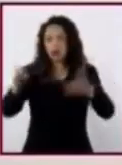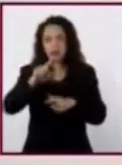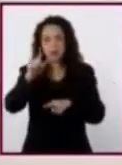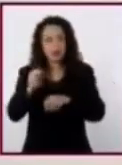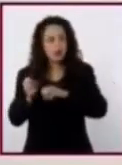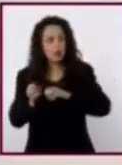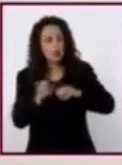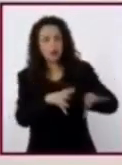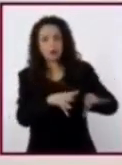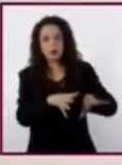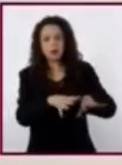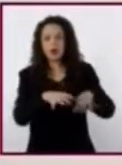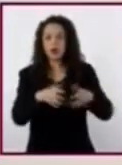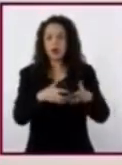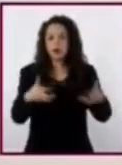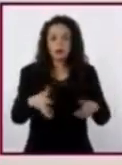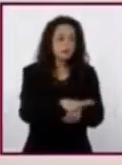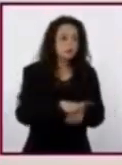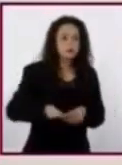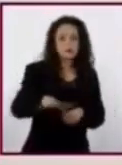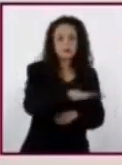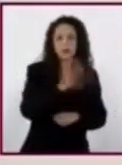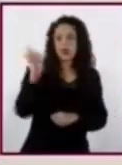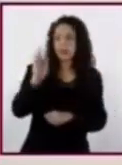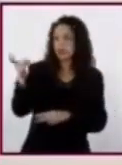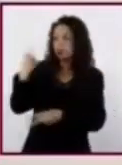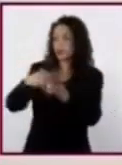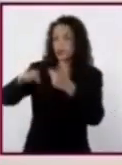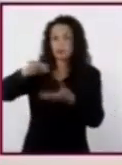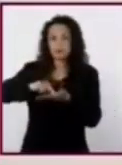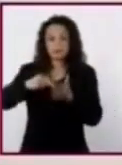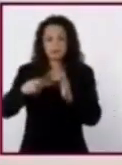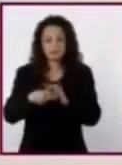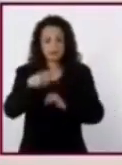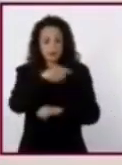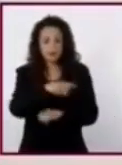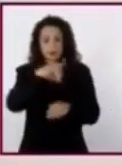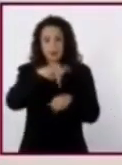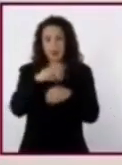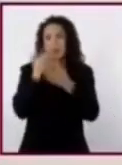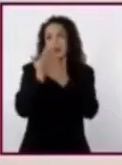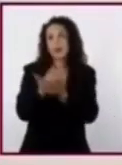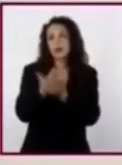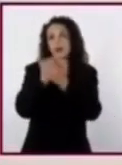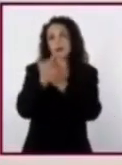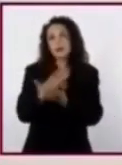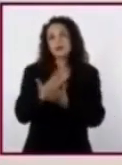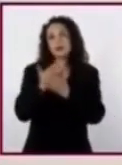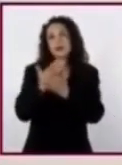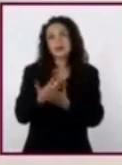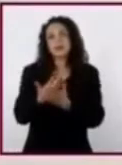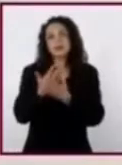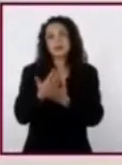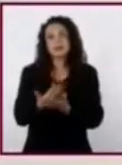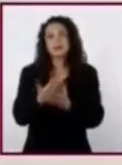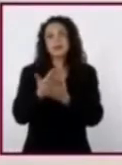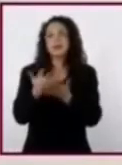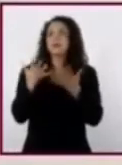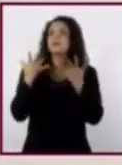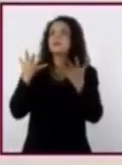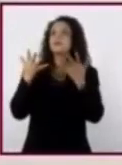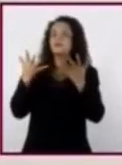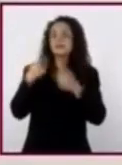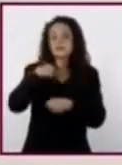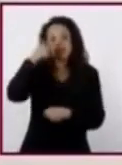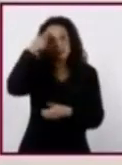Si surgiera el arquitecto al que las piedras esperan sin ilusión, me parece que se iría